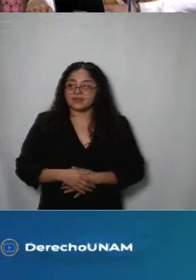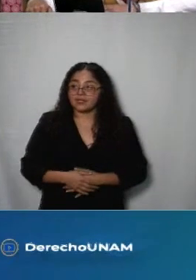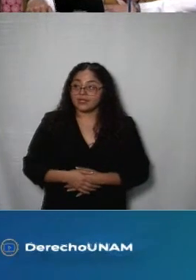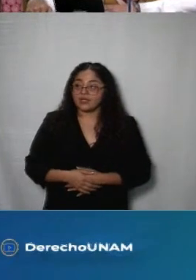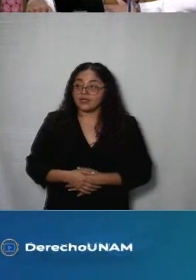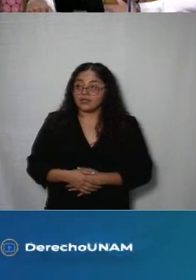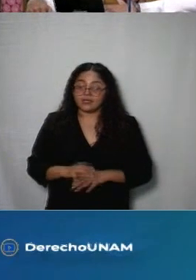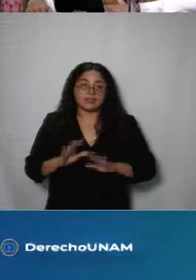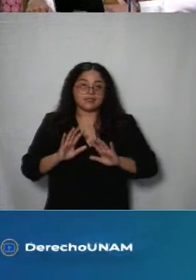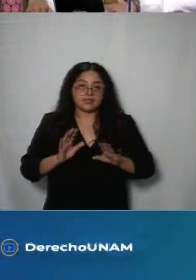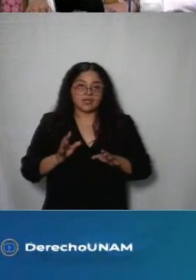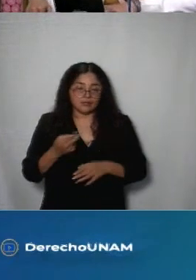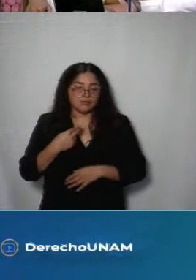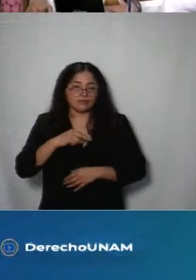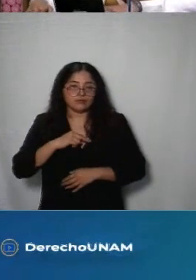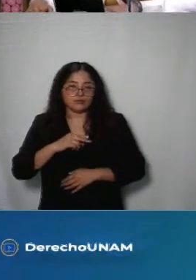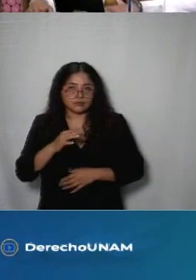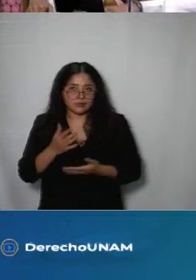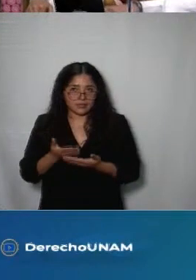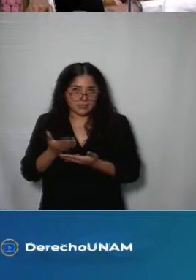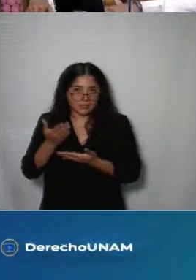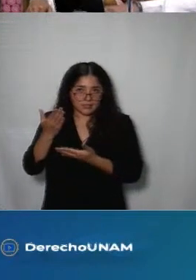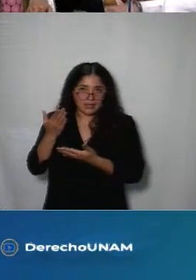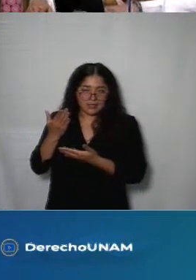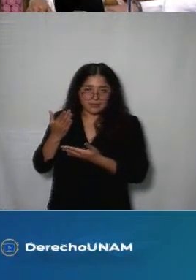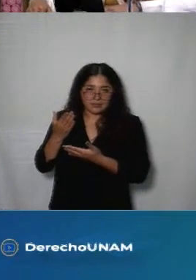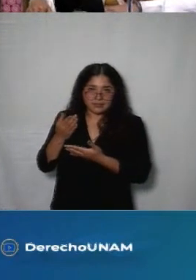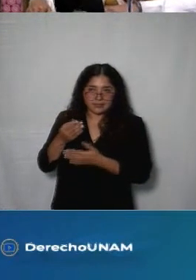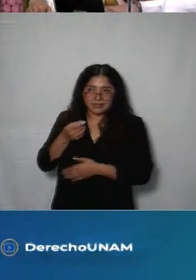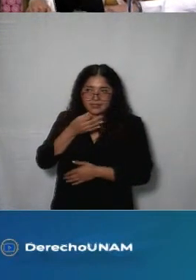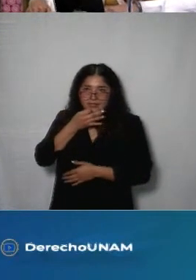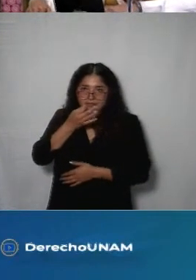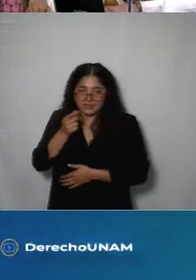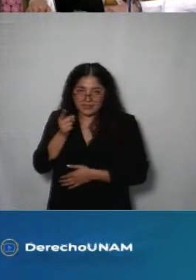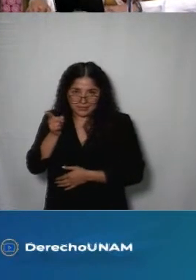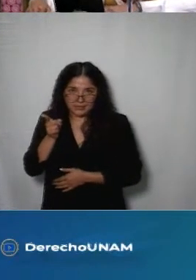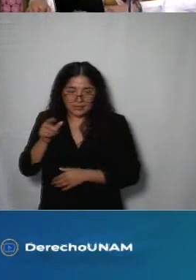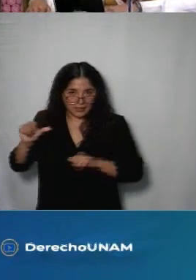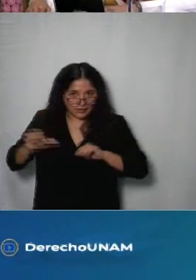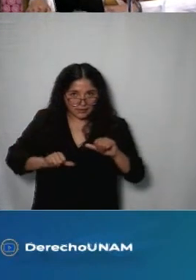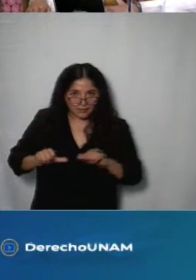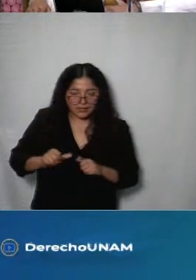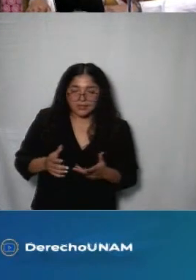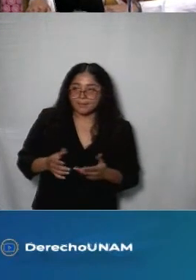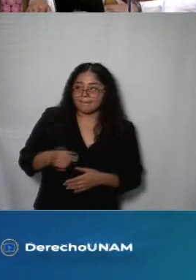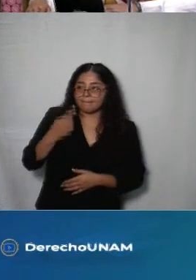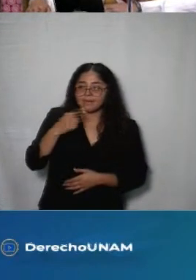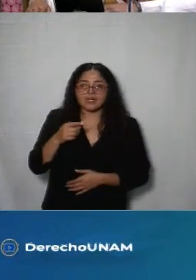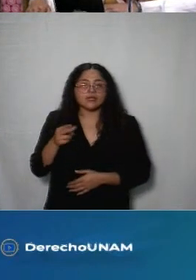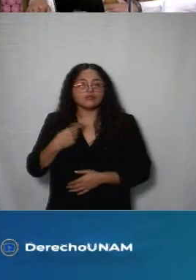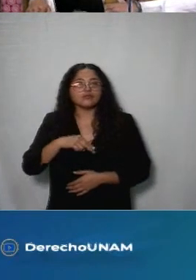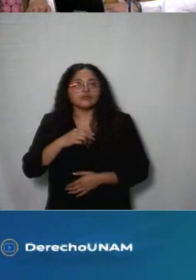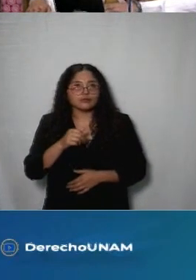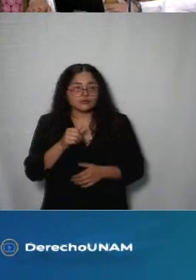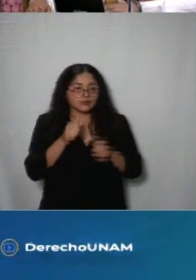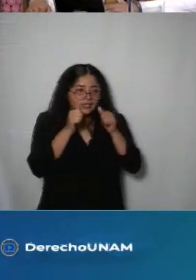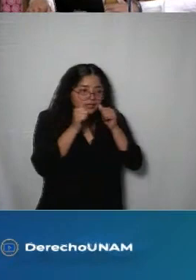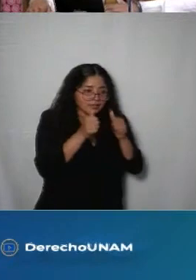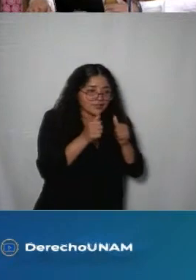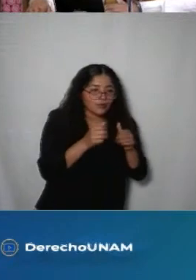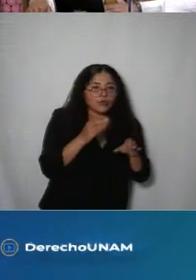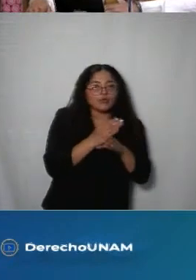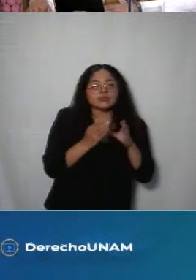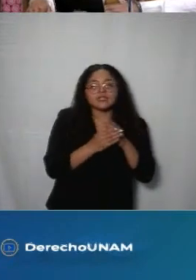está ya insertada en este mapa mundial donde podemos visibilizar justo estas necesidades de